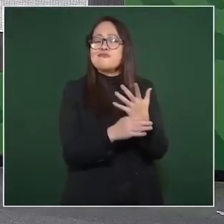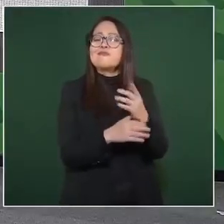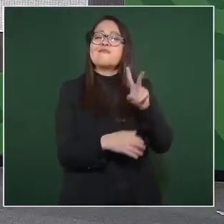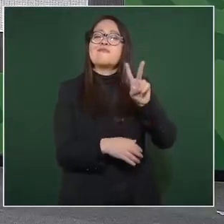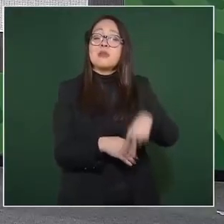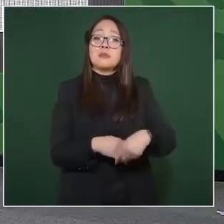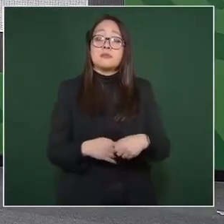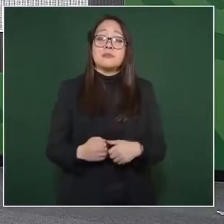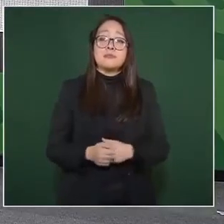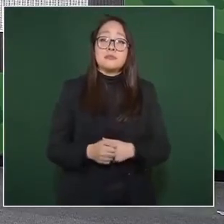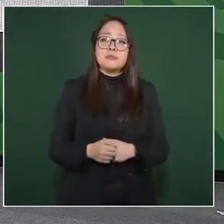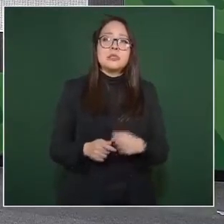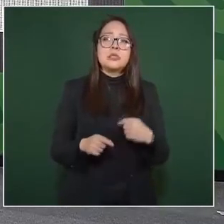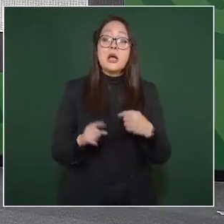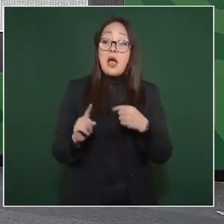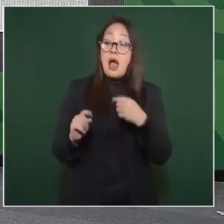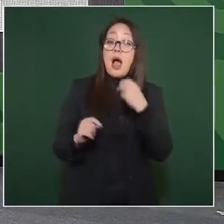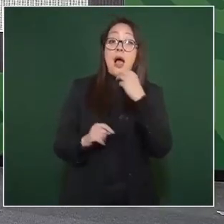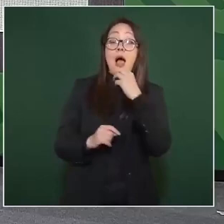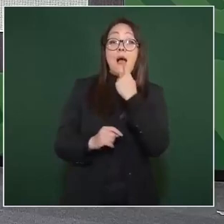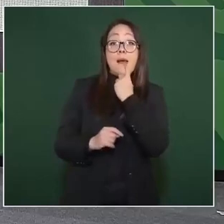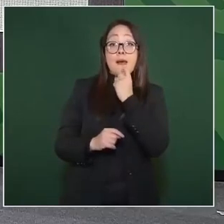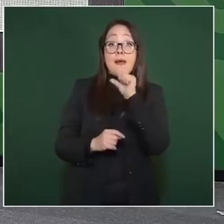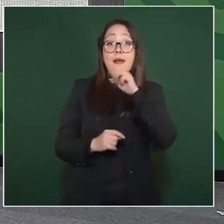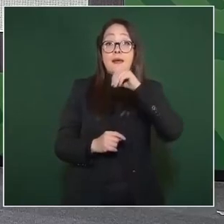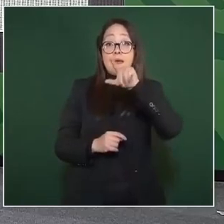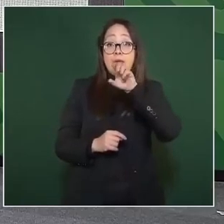AMLO recurre a diario,